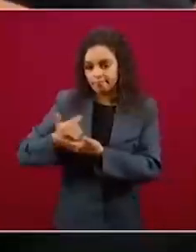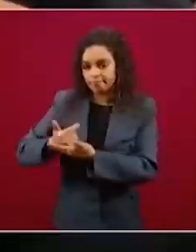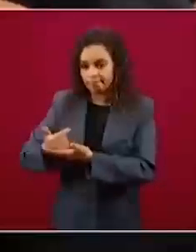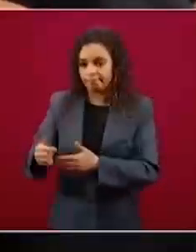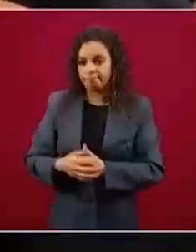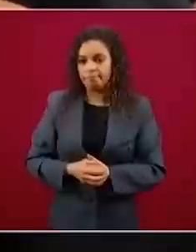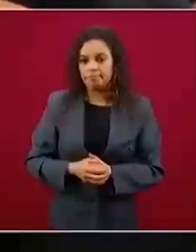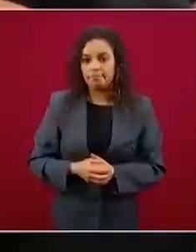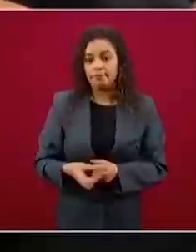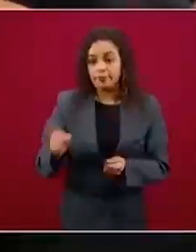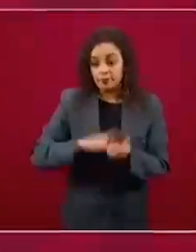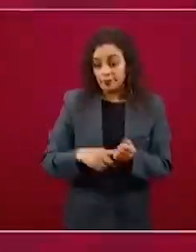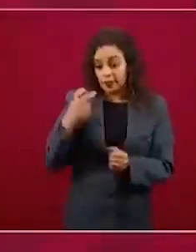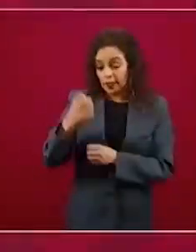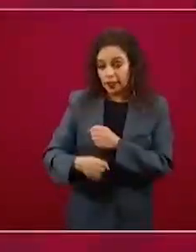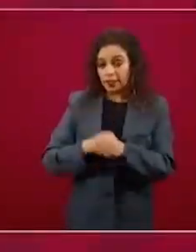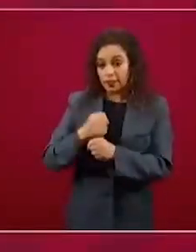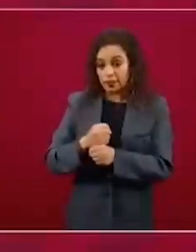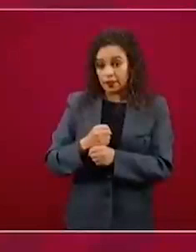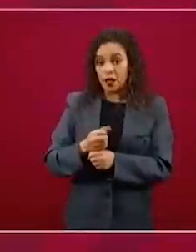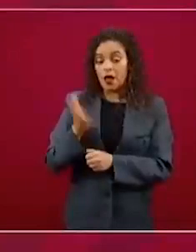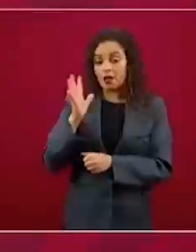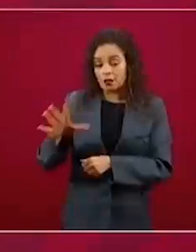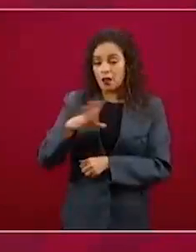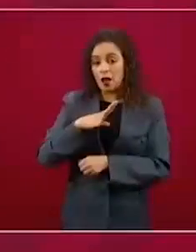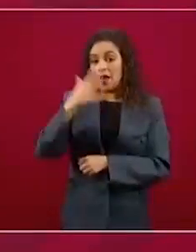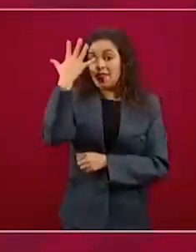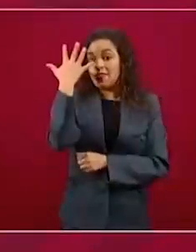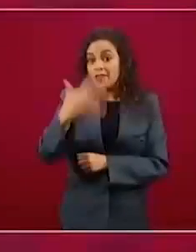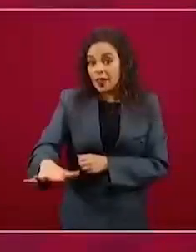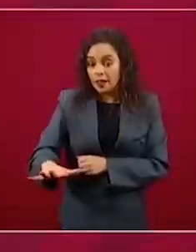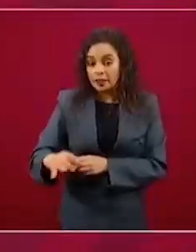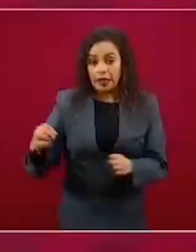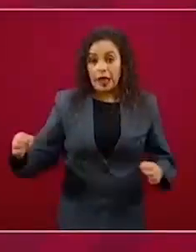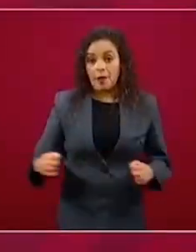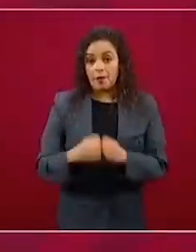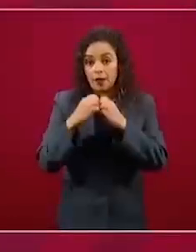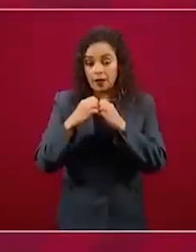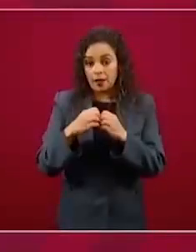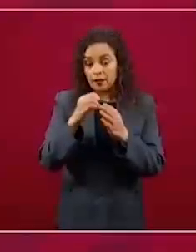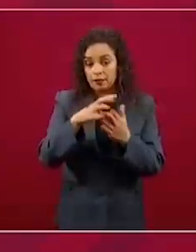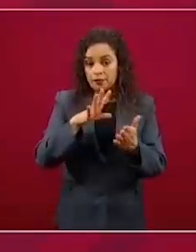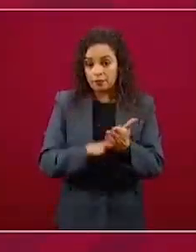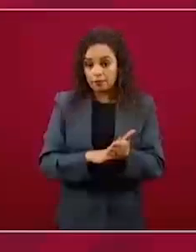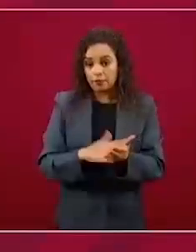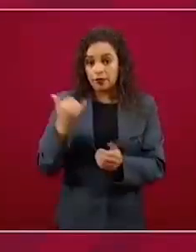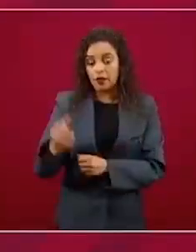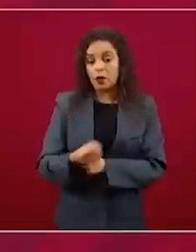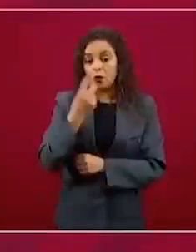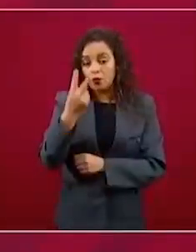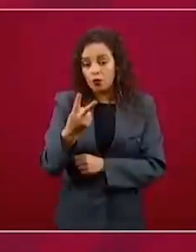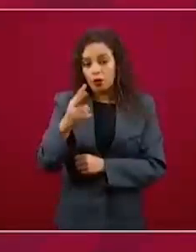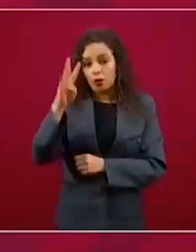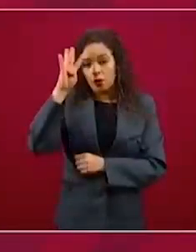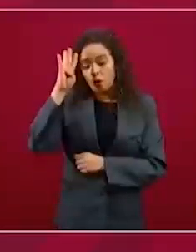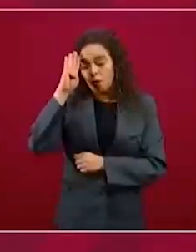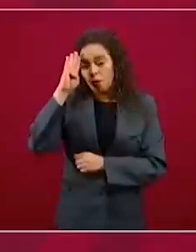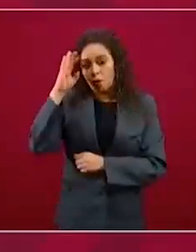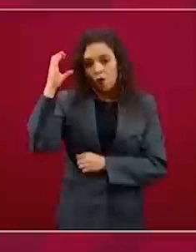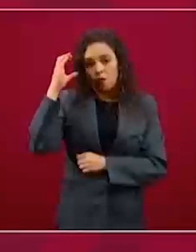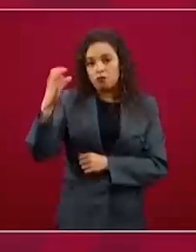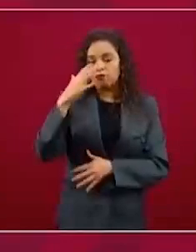declaratorias de este año, llevamos 10 declaratorias de emergencia y llevamos dos declaratorias de desastre bajo el mismo